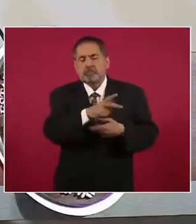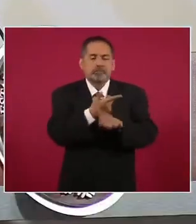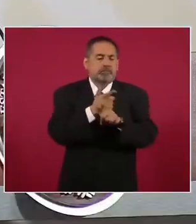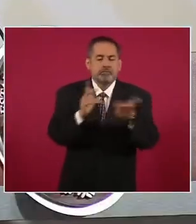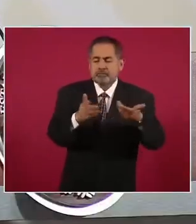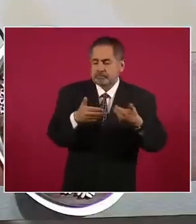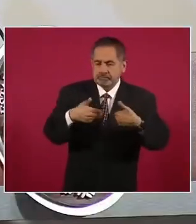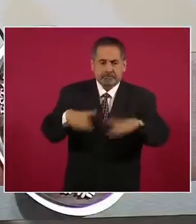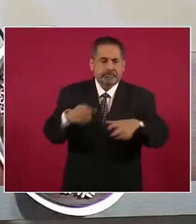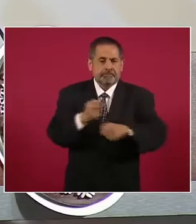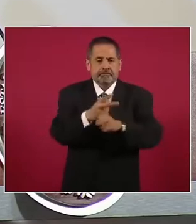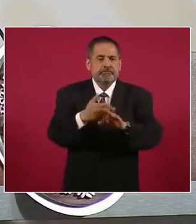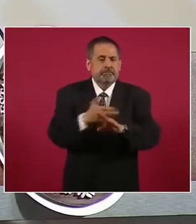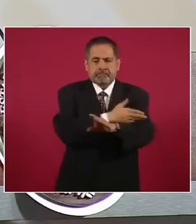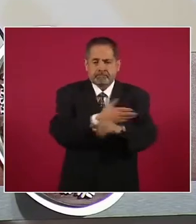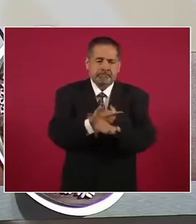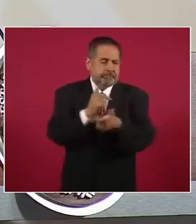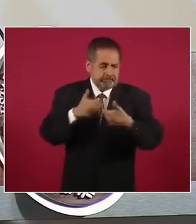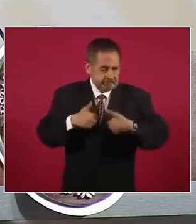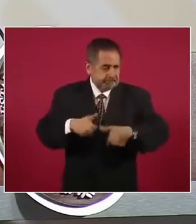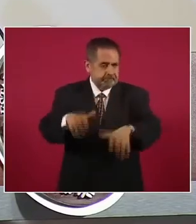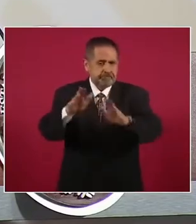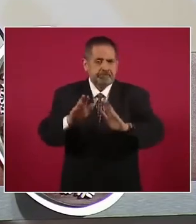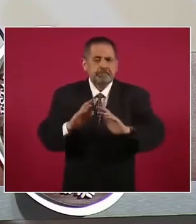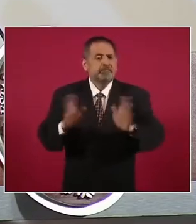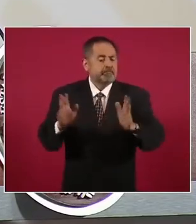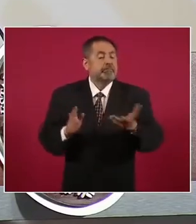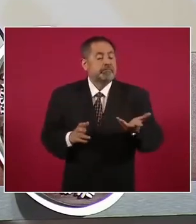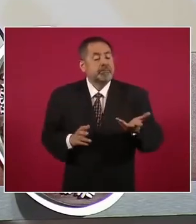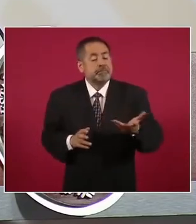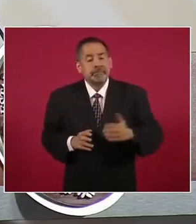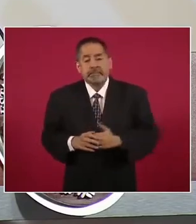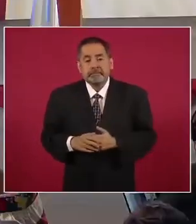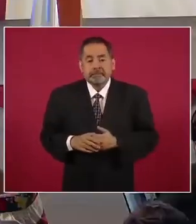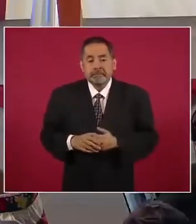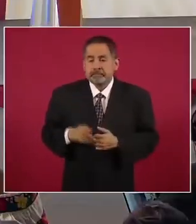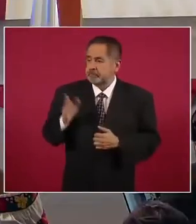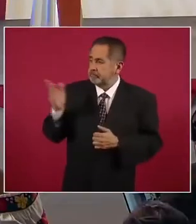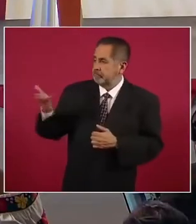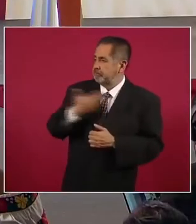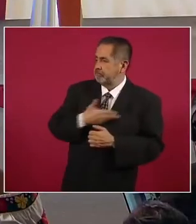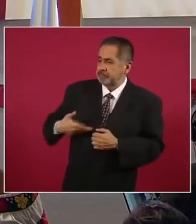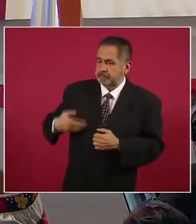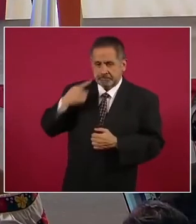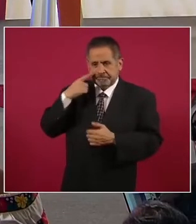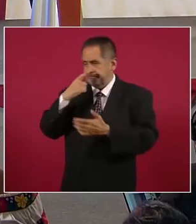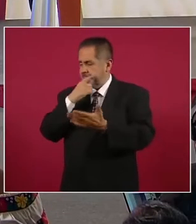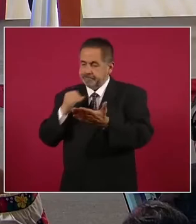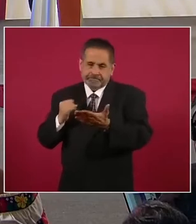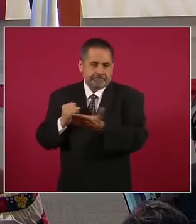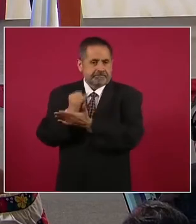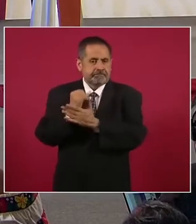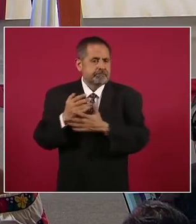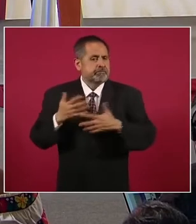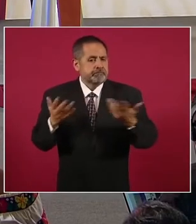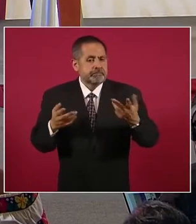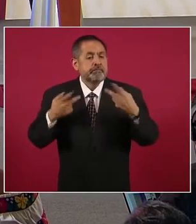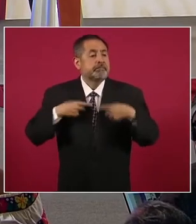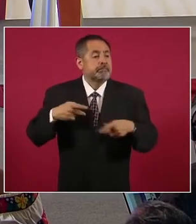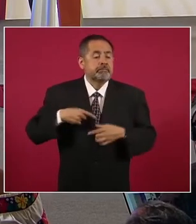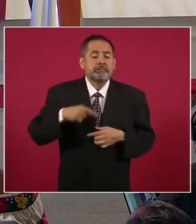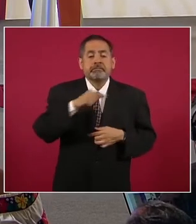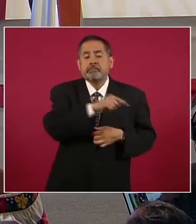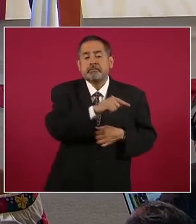anticipadas. Con decisiones como las tomadas por usted, señor presidente, personas que